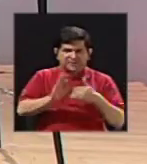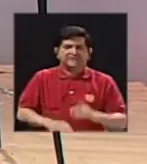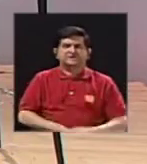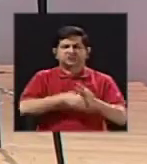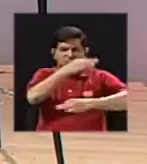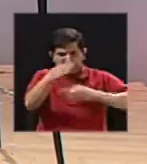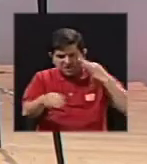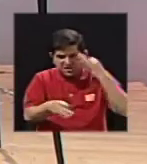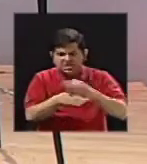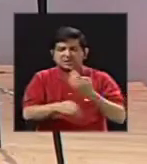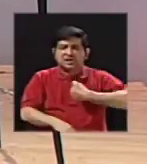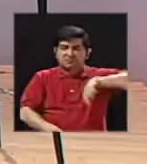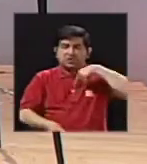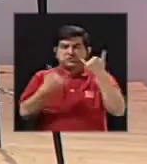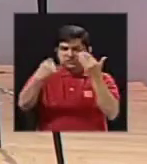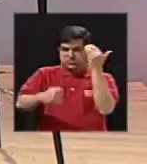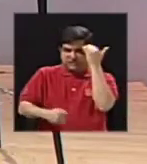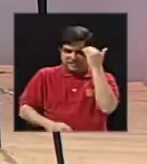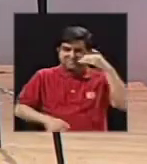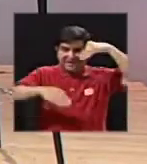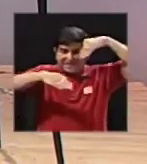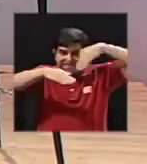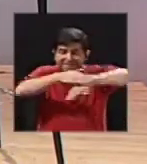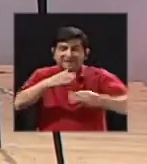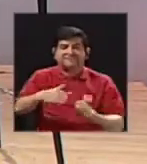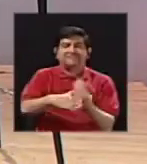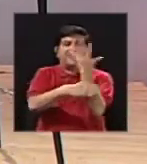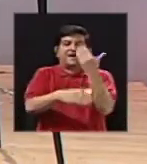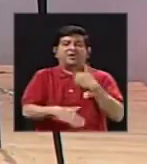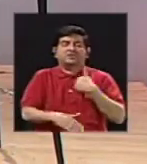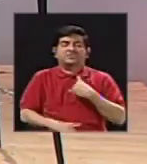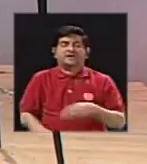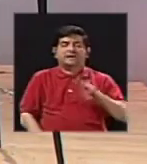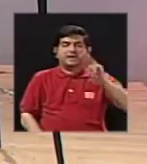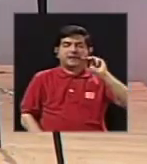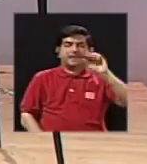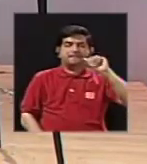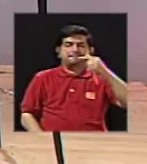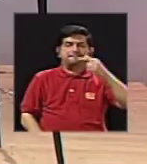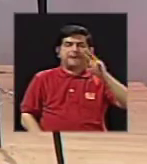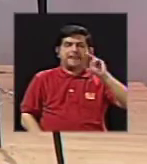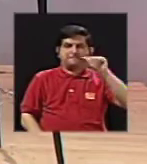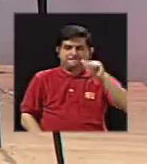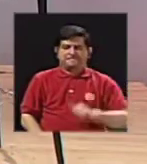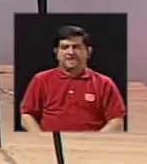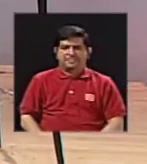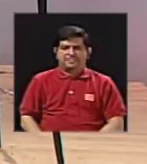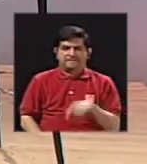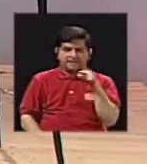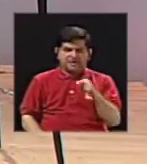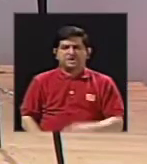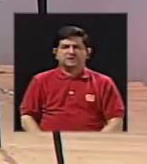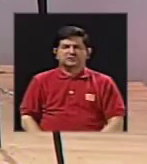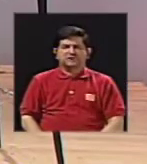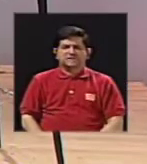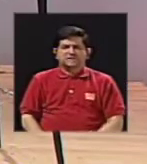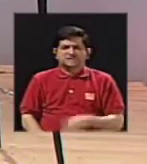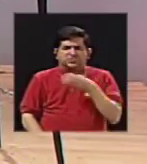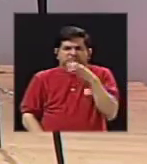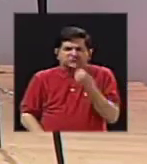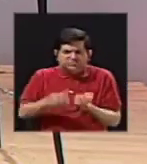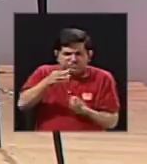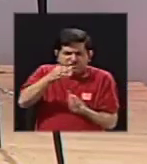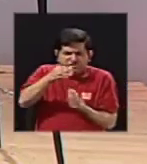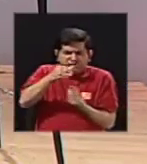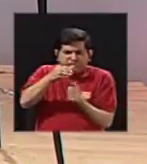geológico que conocemos, que debajo del volcán hay un magma, ¿verdad?, por así decirlo, algo que es fundido y que